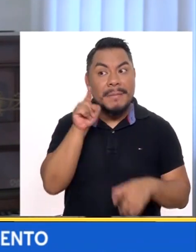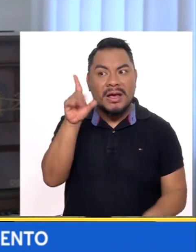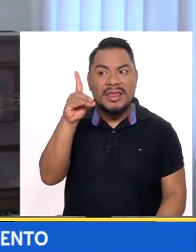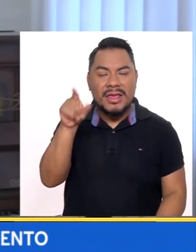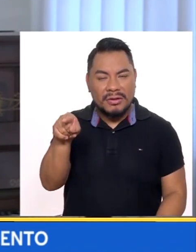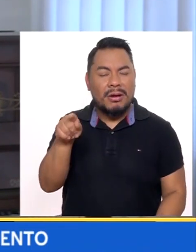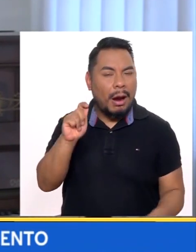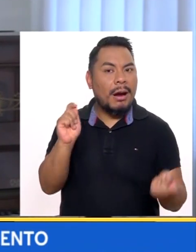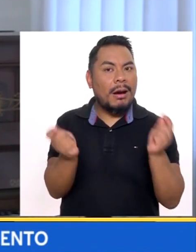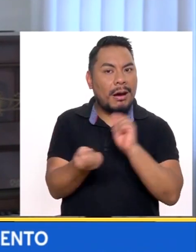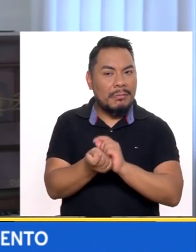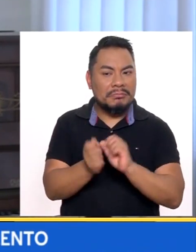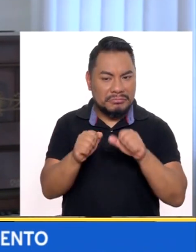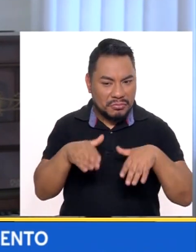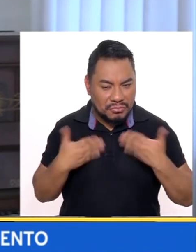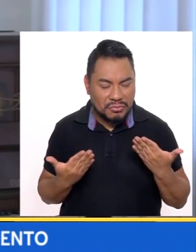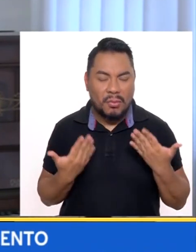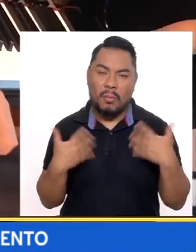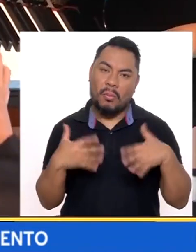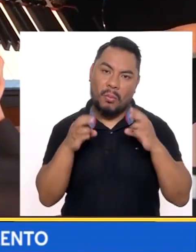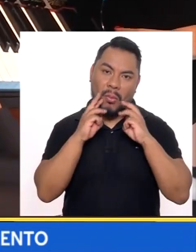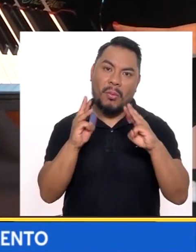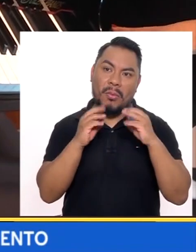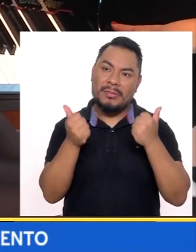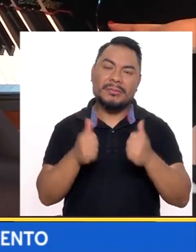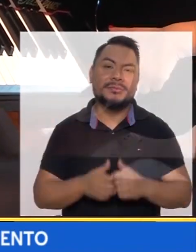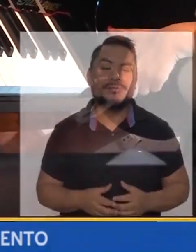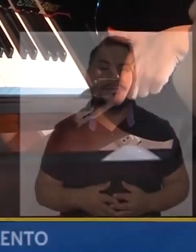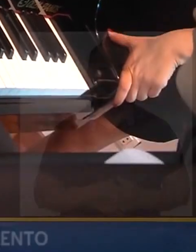Dieguito lo haya podido hacer Es guau